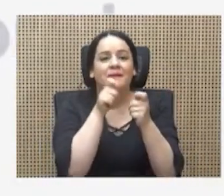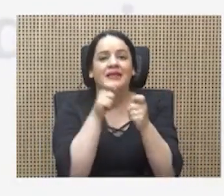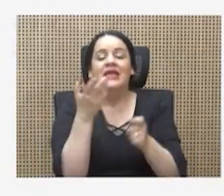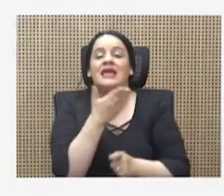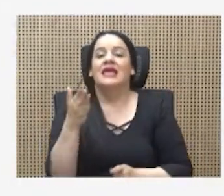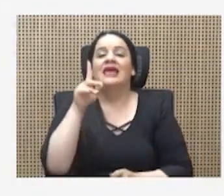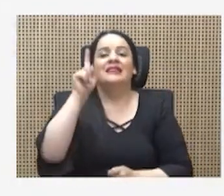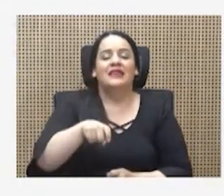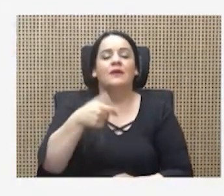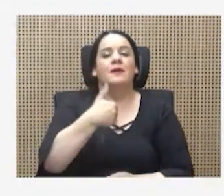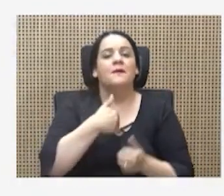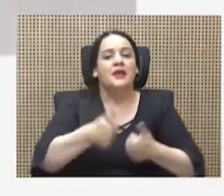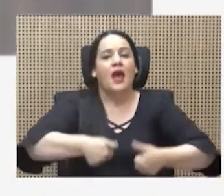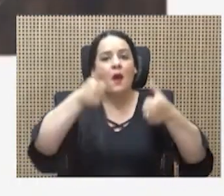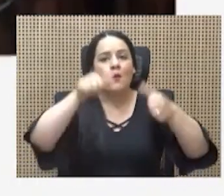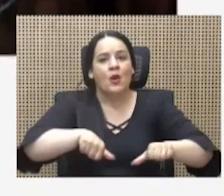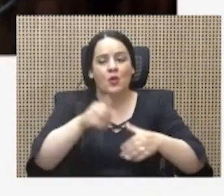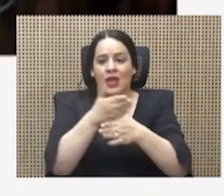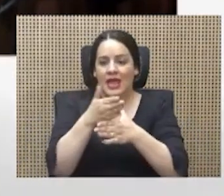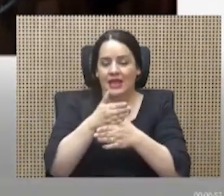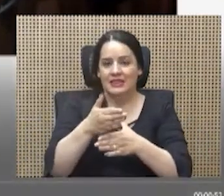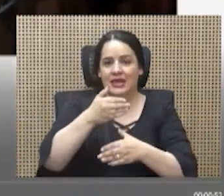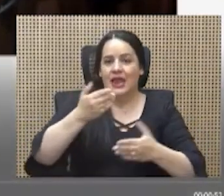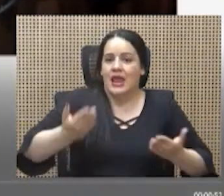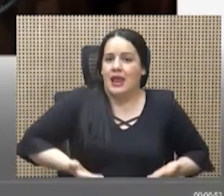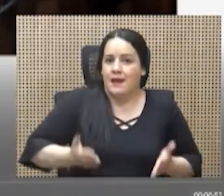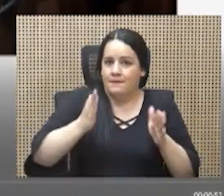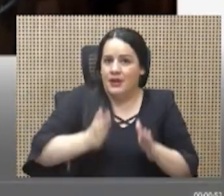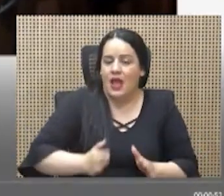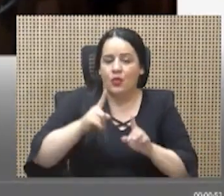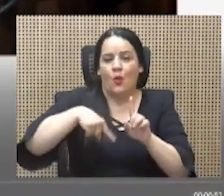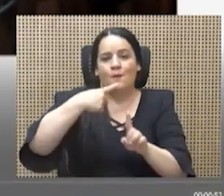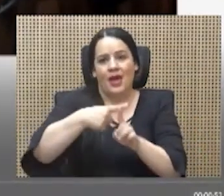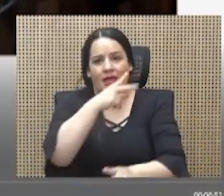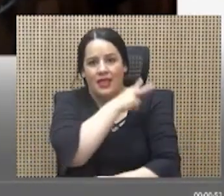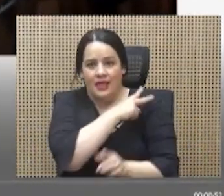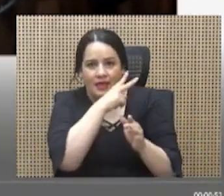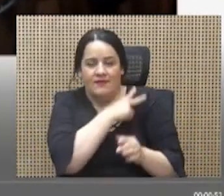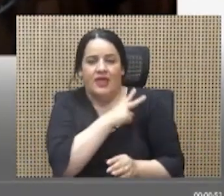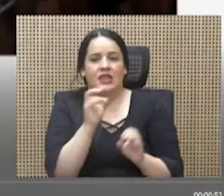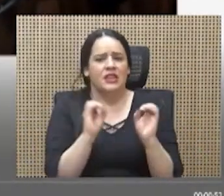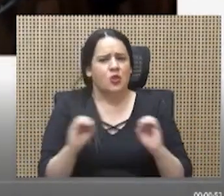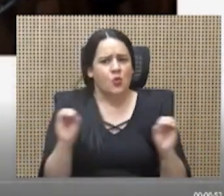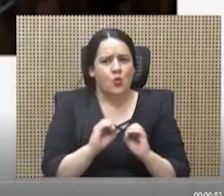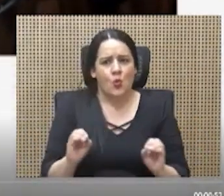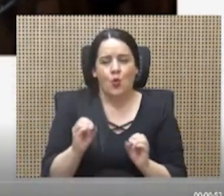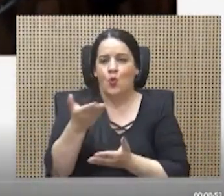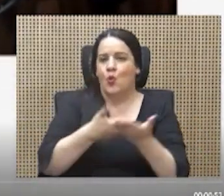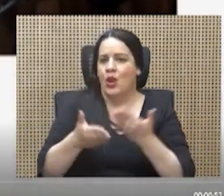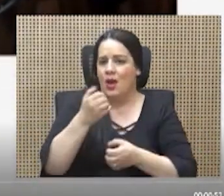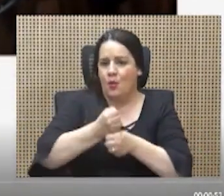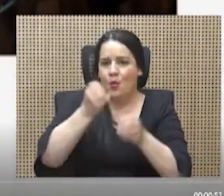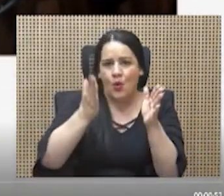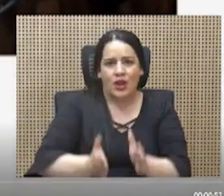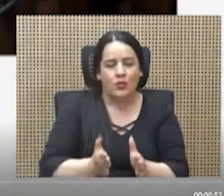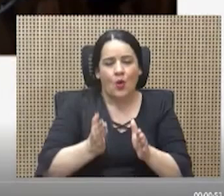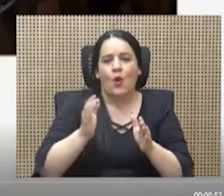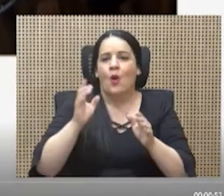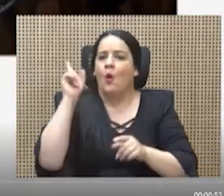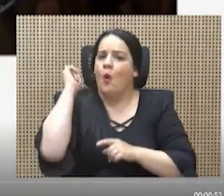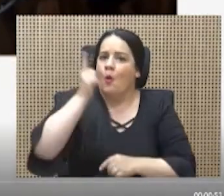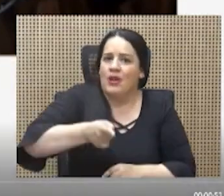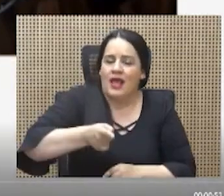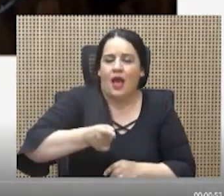que tiene que haber un acuerdo entre empleado y empleador. Ningún colaborador puede ser obligado a aceptar este tipo de